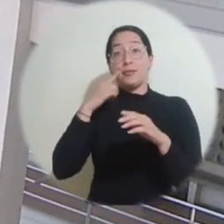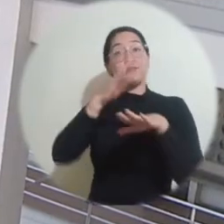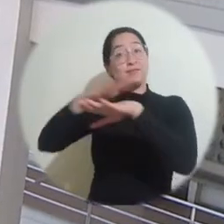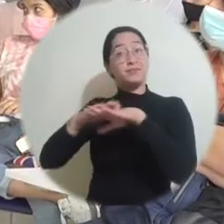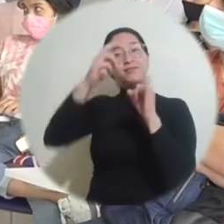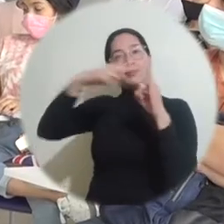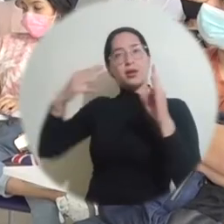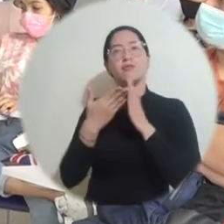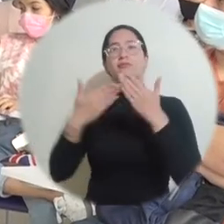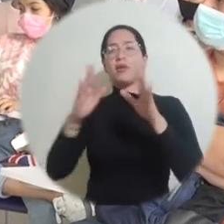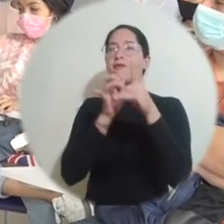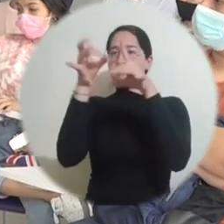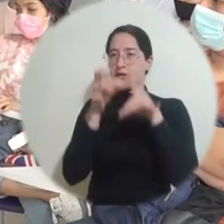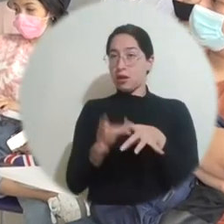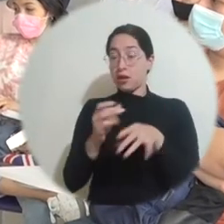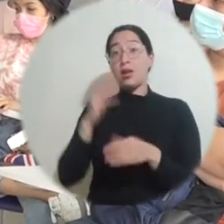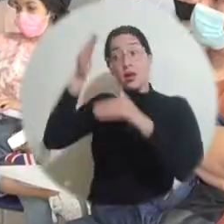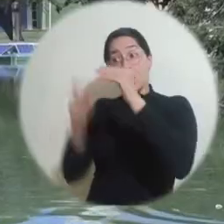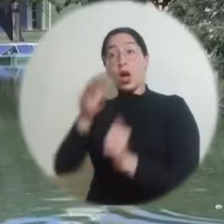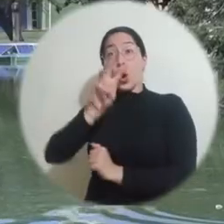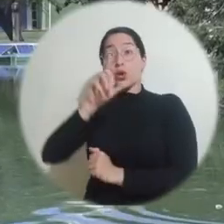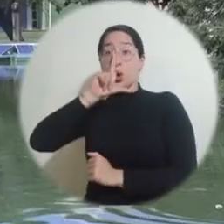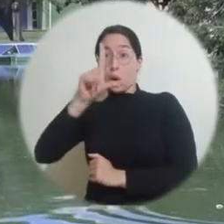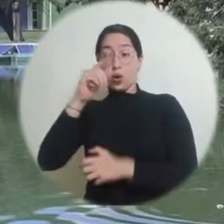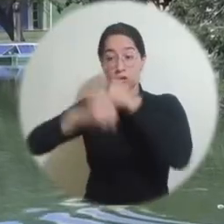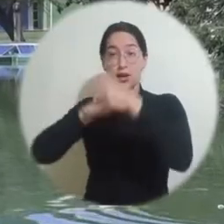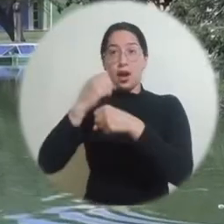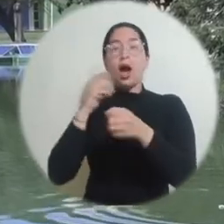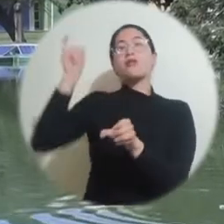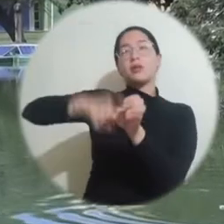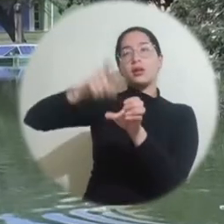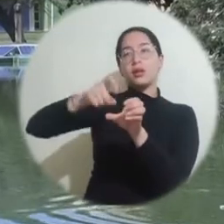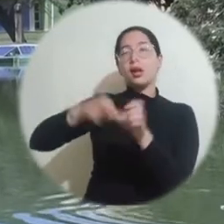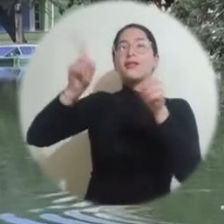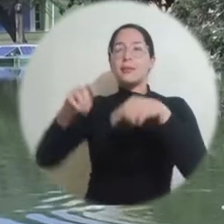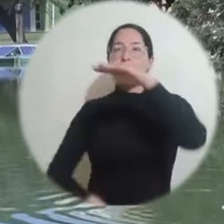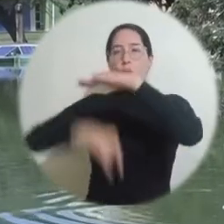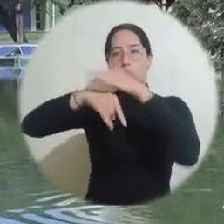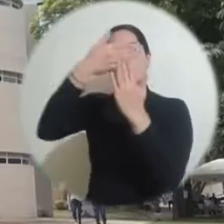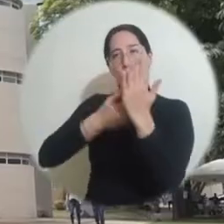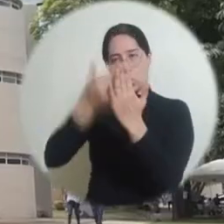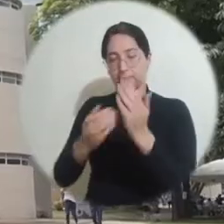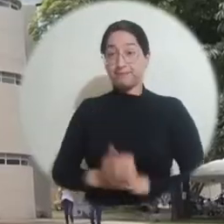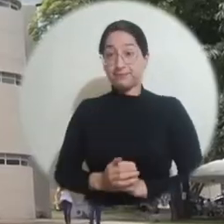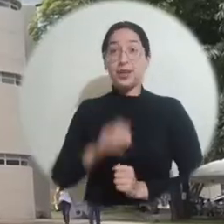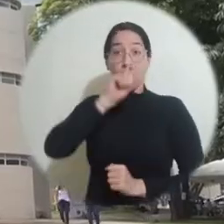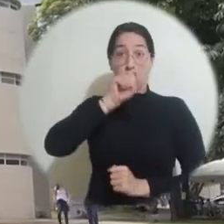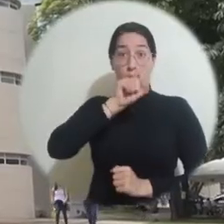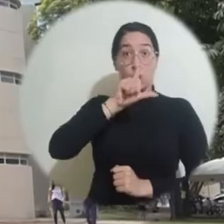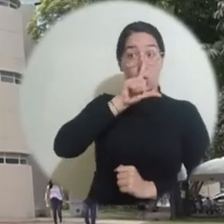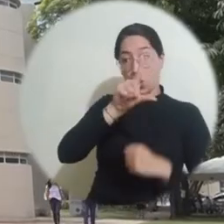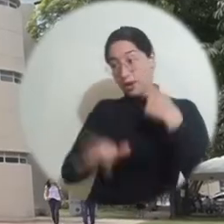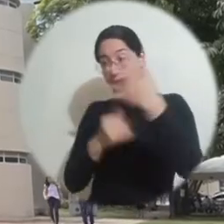de profesores de planta, la Alma Mater dispuso el siguiente calendario. Hasta el 8 de julio de 2022 se podrán realizar las inscripciones y la